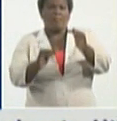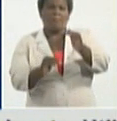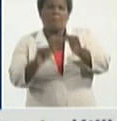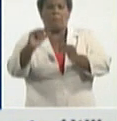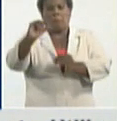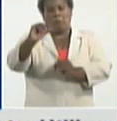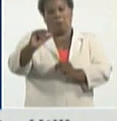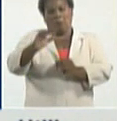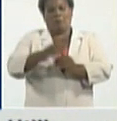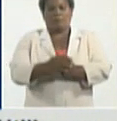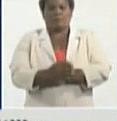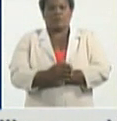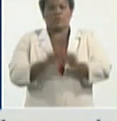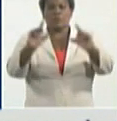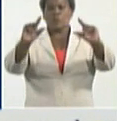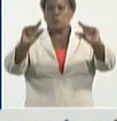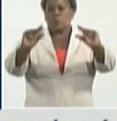ayer,